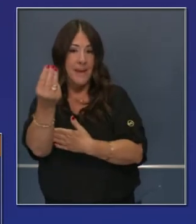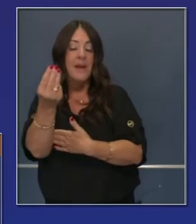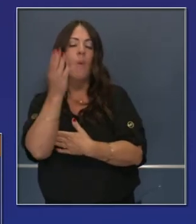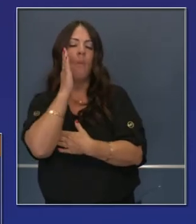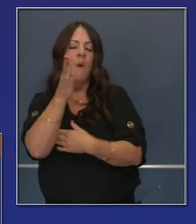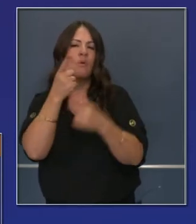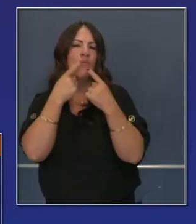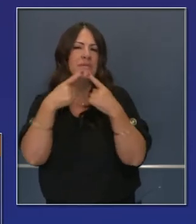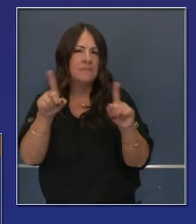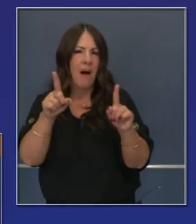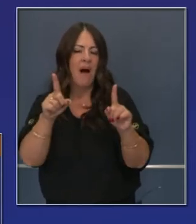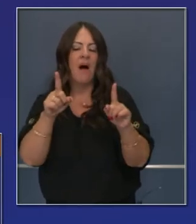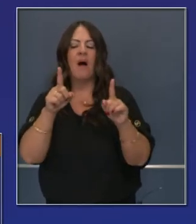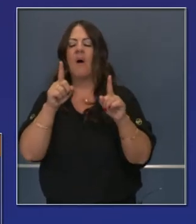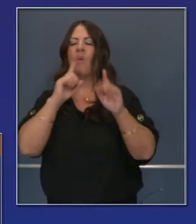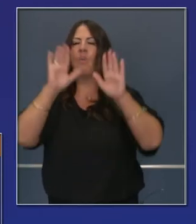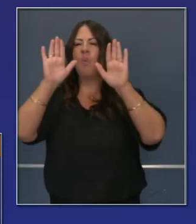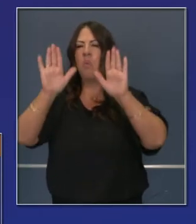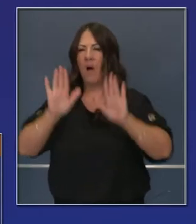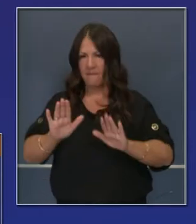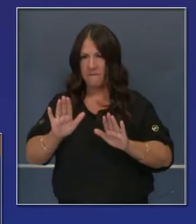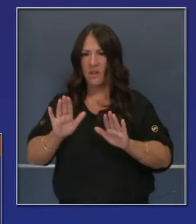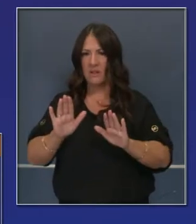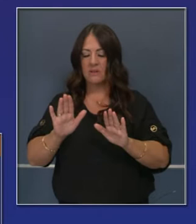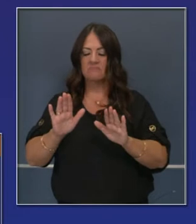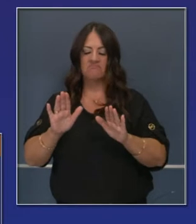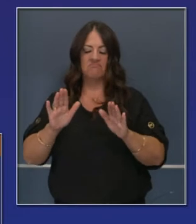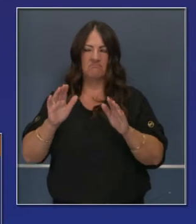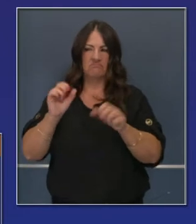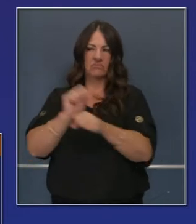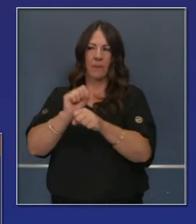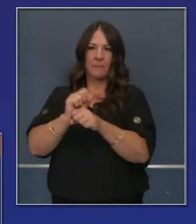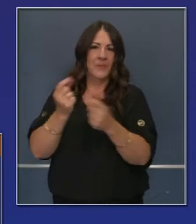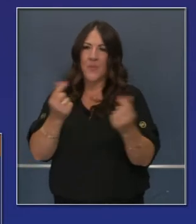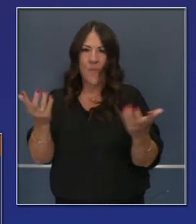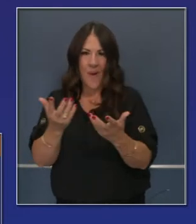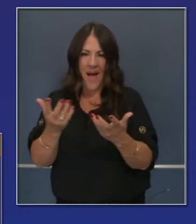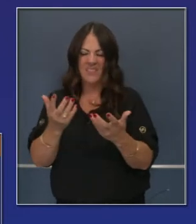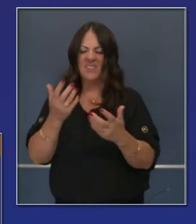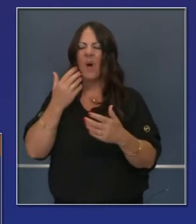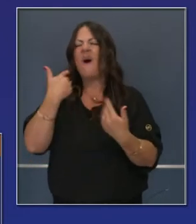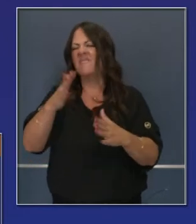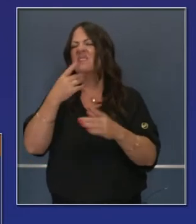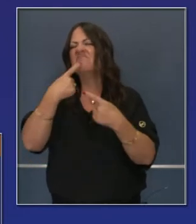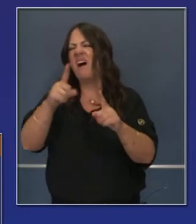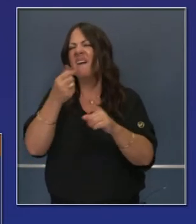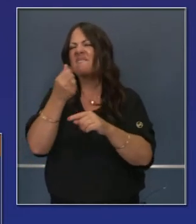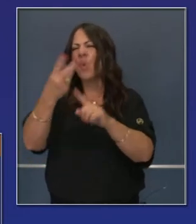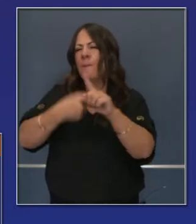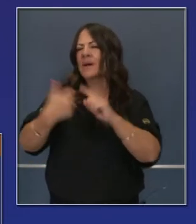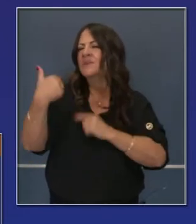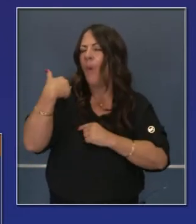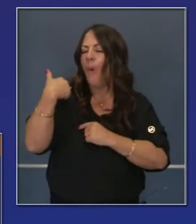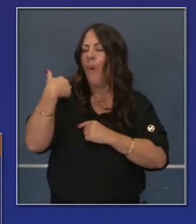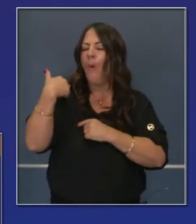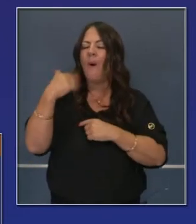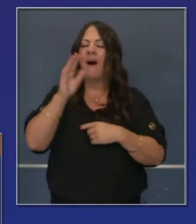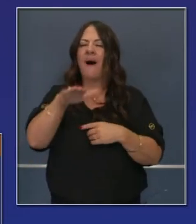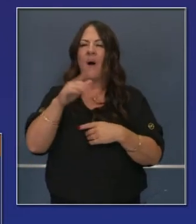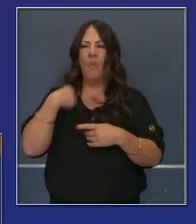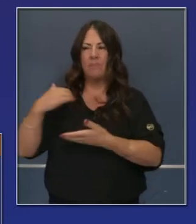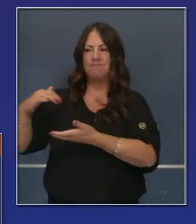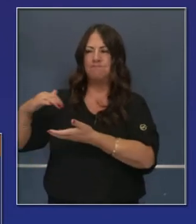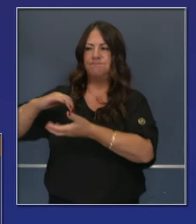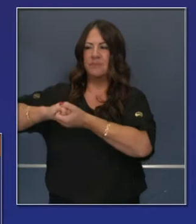próximo lunes, vamos a anunciar este esfuerzo increíble, del cual estoy muy orgulloso. Hemos anunciado hace unos meses